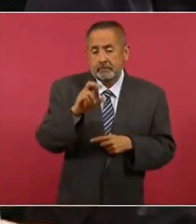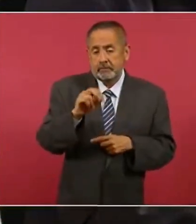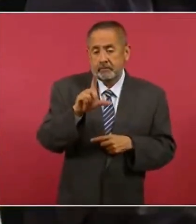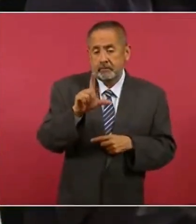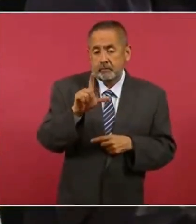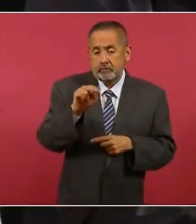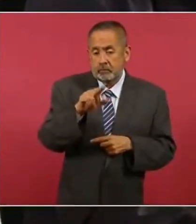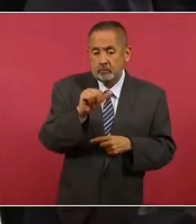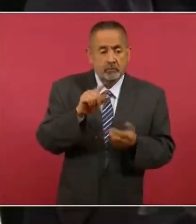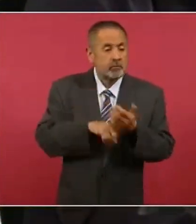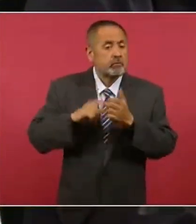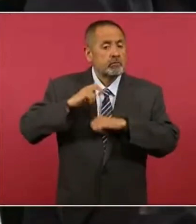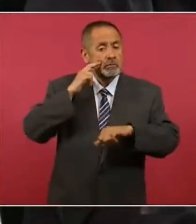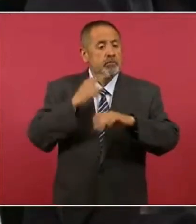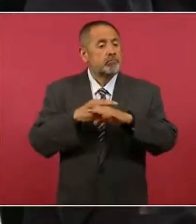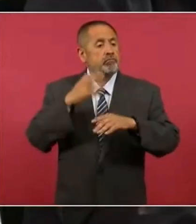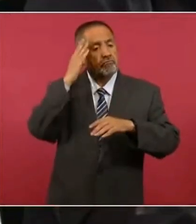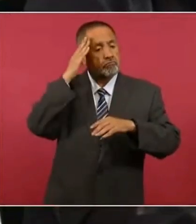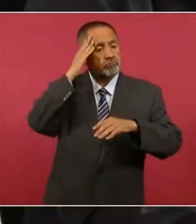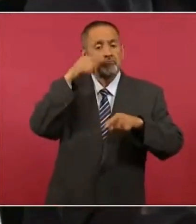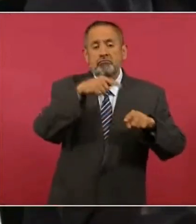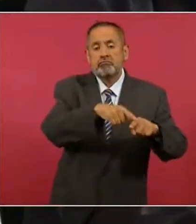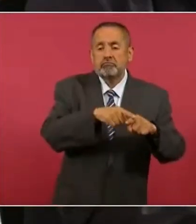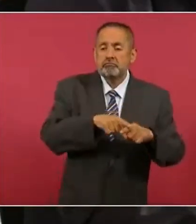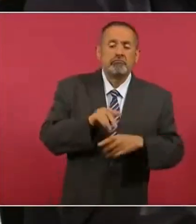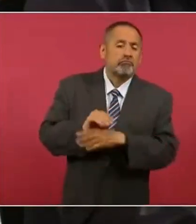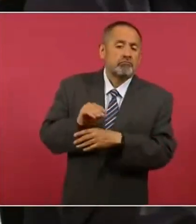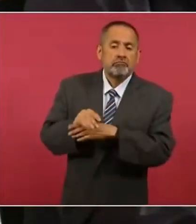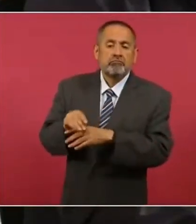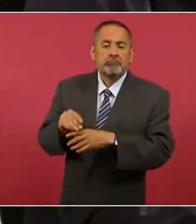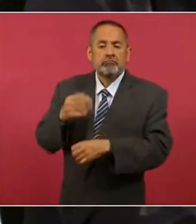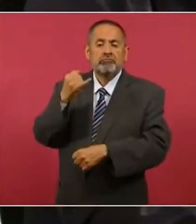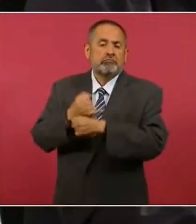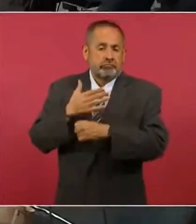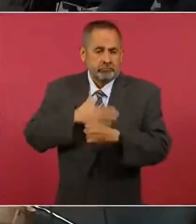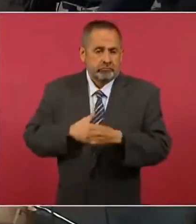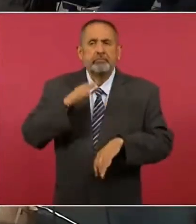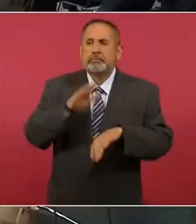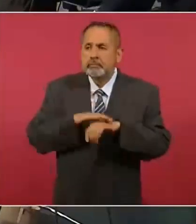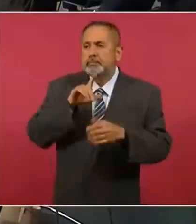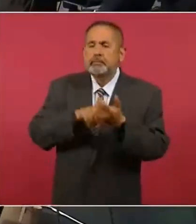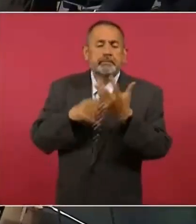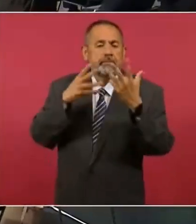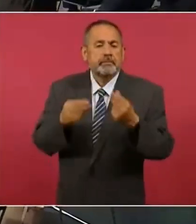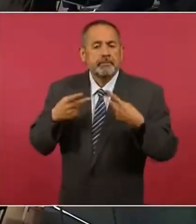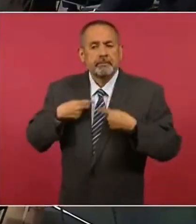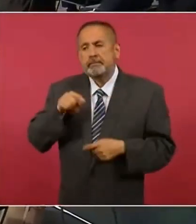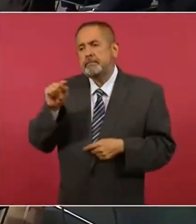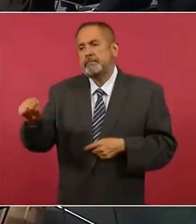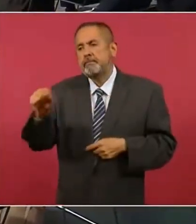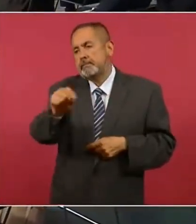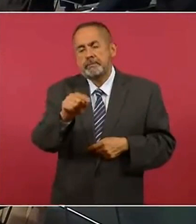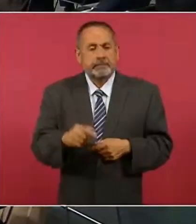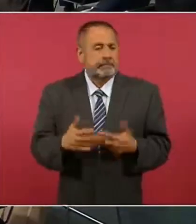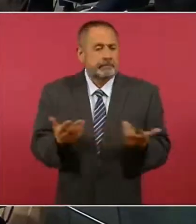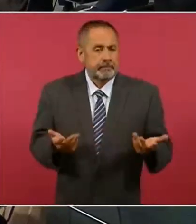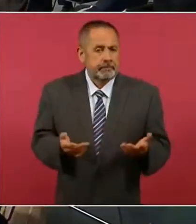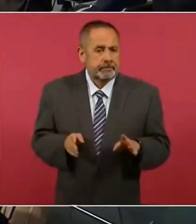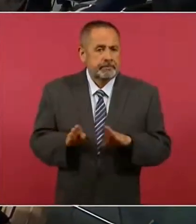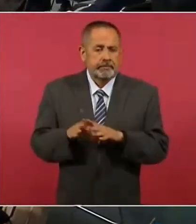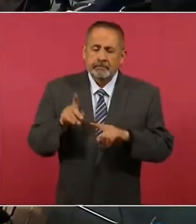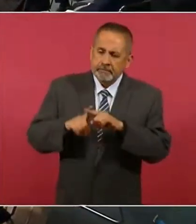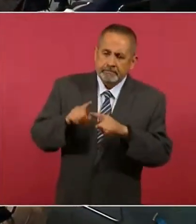en la agencia como en la Secretaría de Seguridad Pública, bueno, pues puede haber más personas. ¿Qué instancias estarían